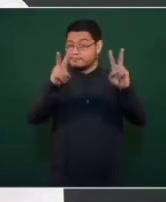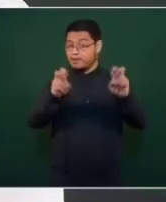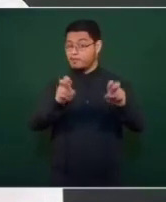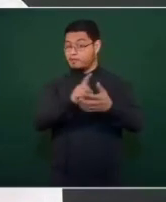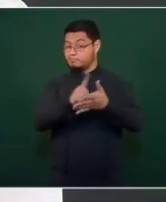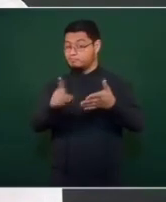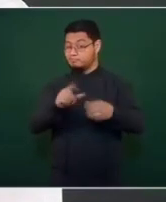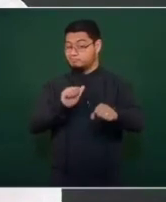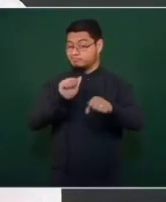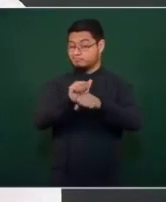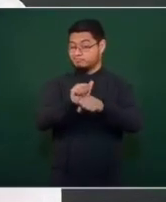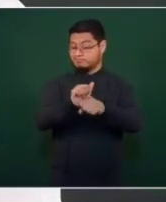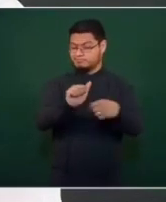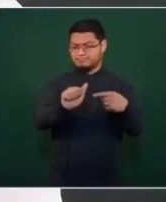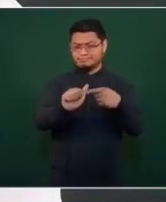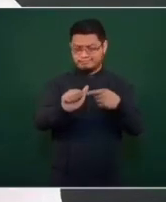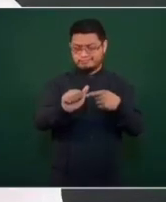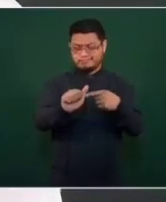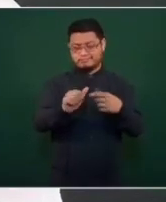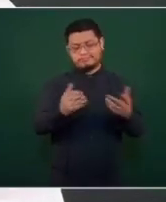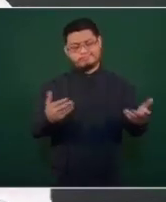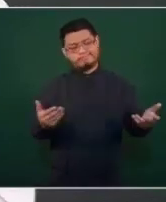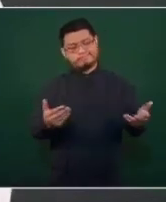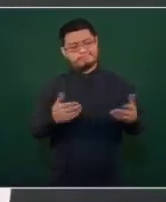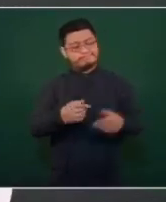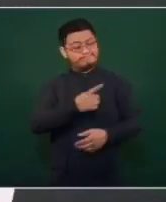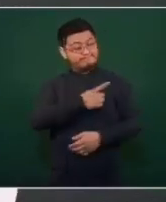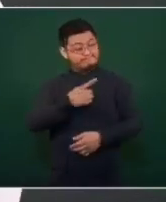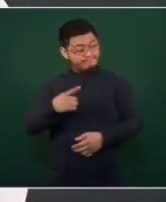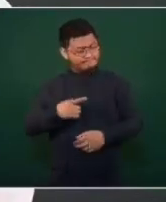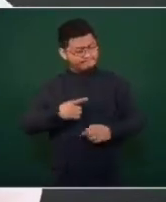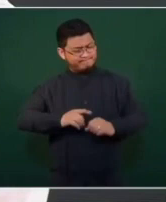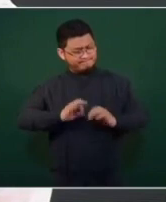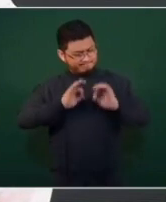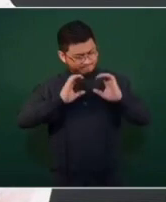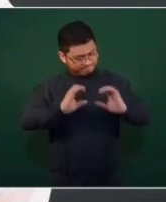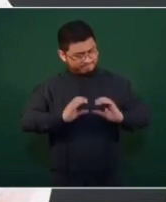amparo, que tenemos que defenderlo,